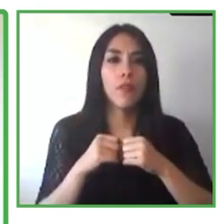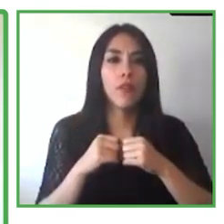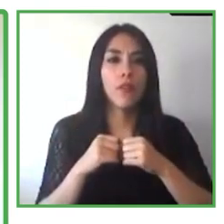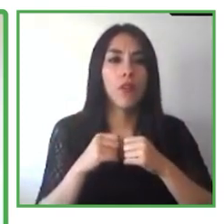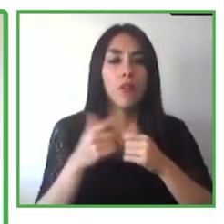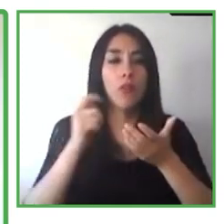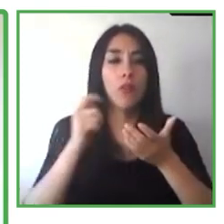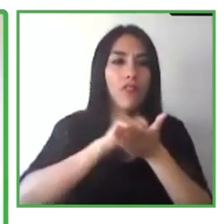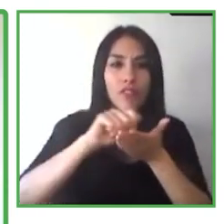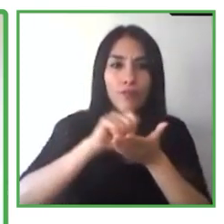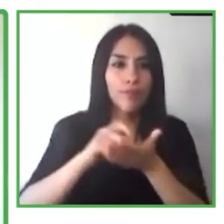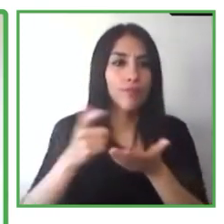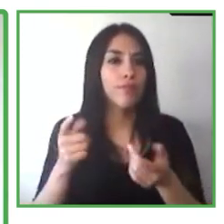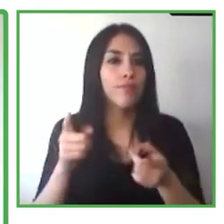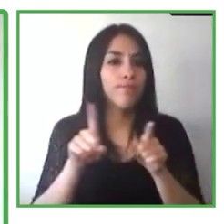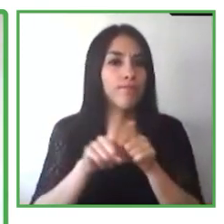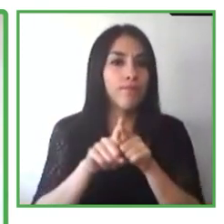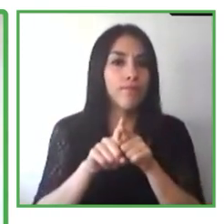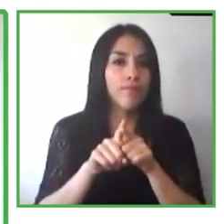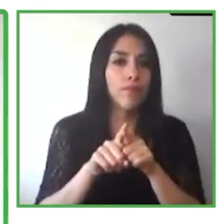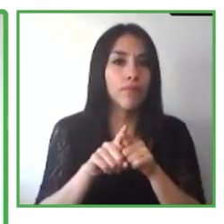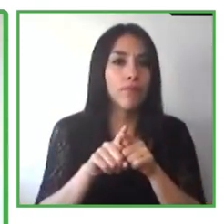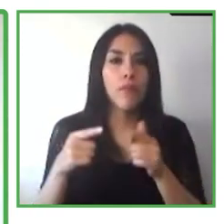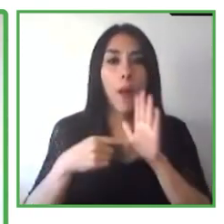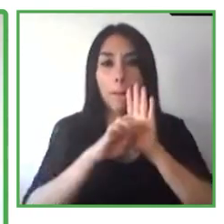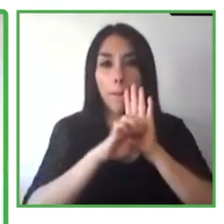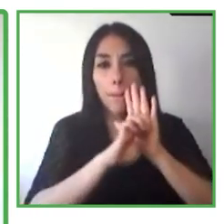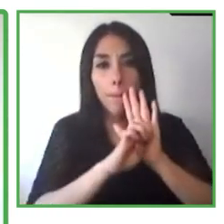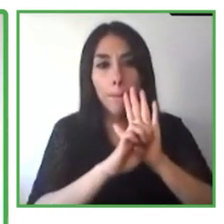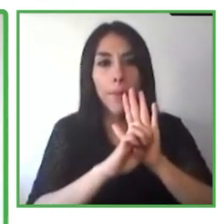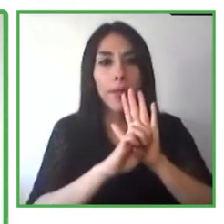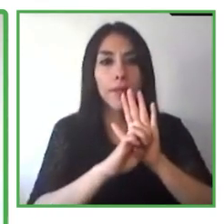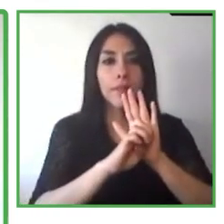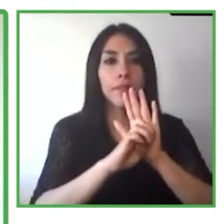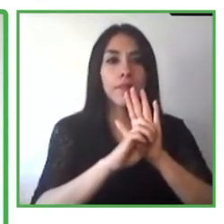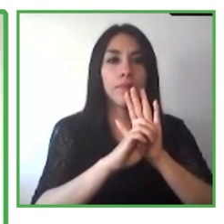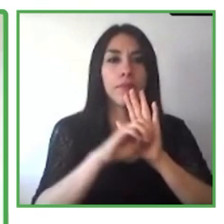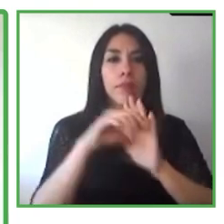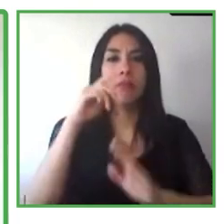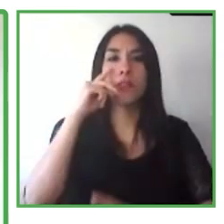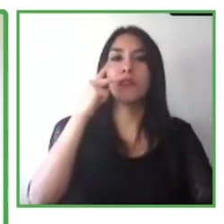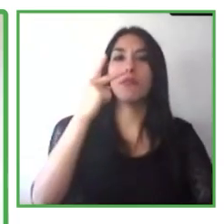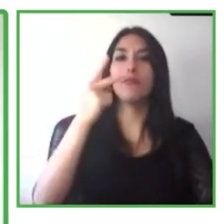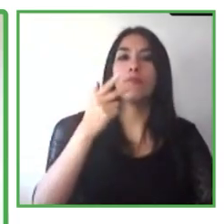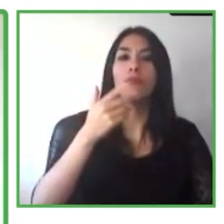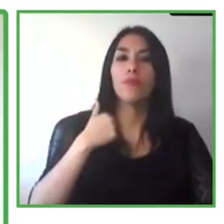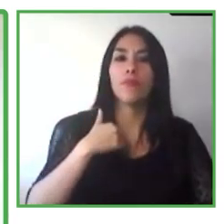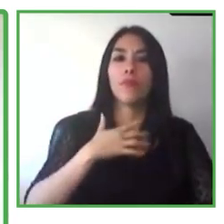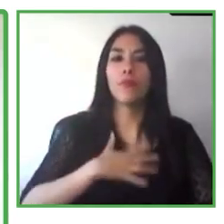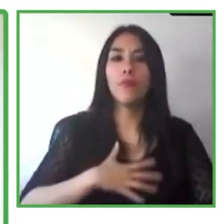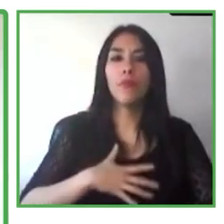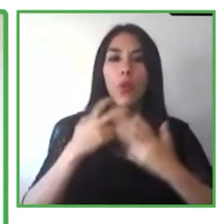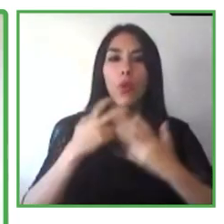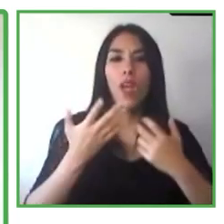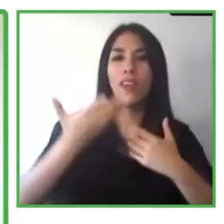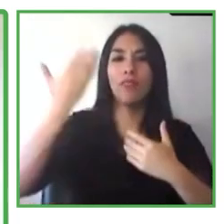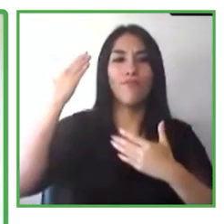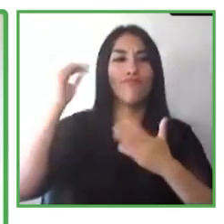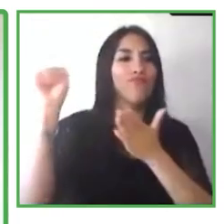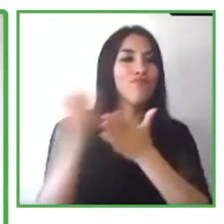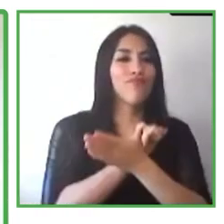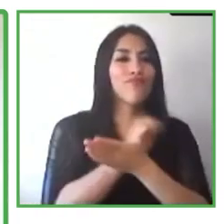ejemplo, esta función para borrar, por ejemplo, lo que tenemos atrás, ¿cierto? Si tenemos todo desordenado, es un filtro.